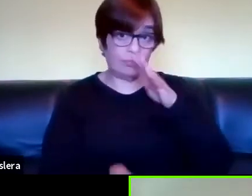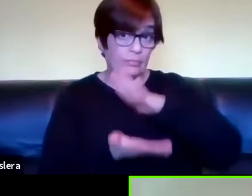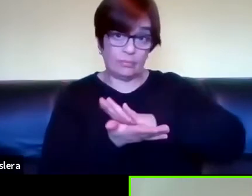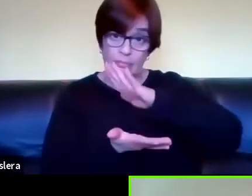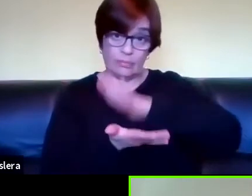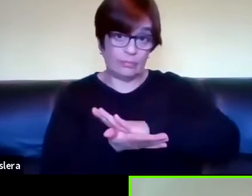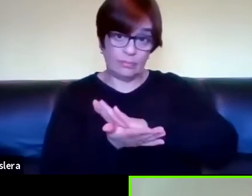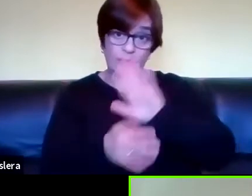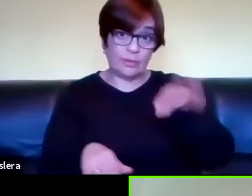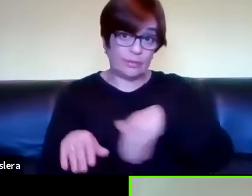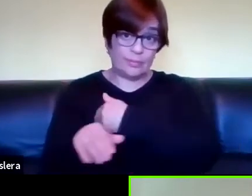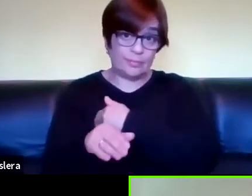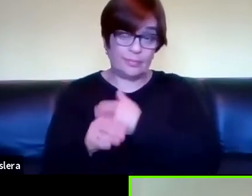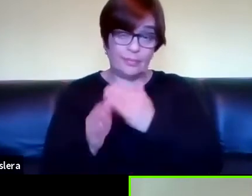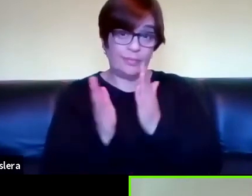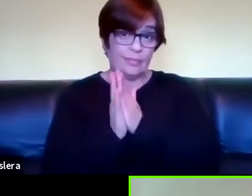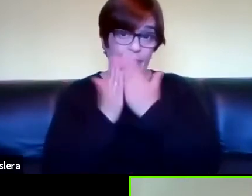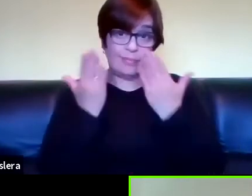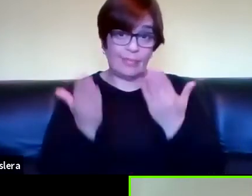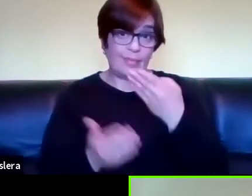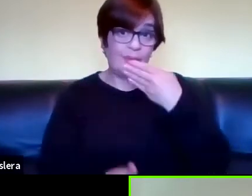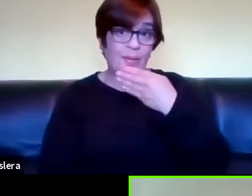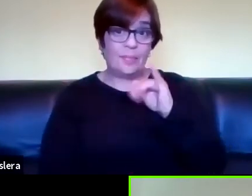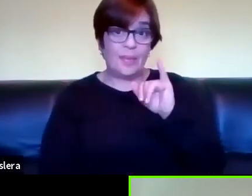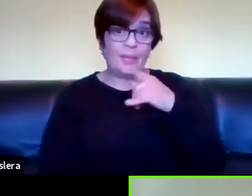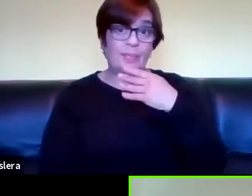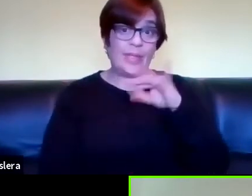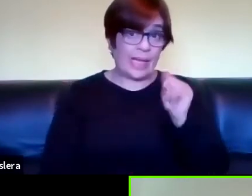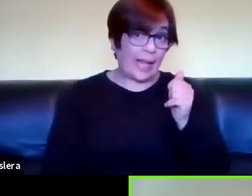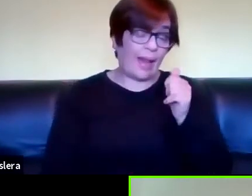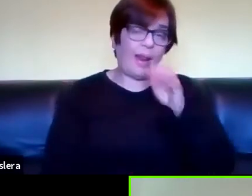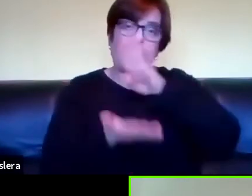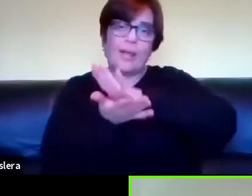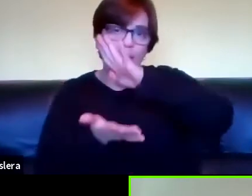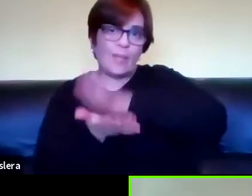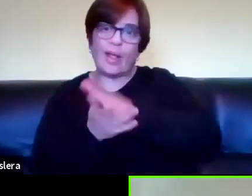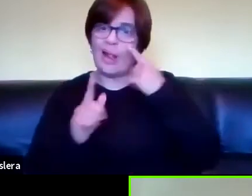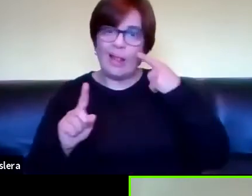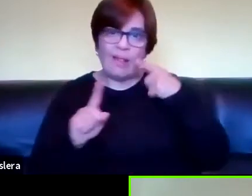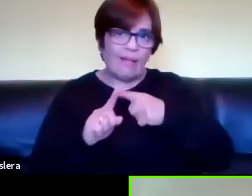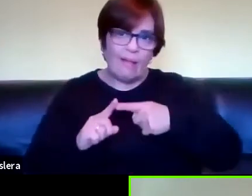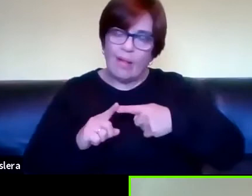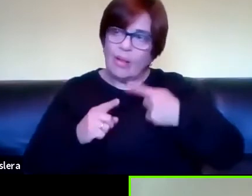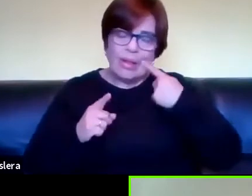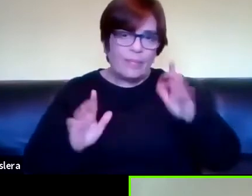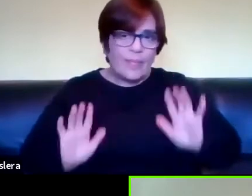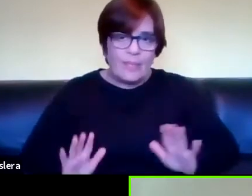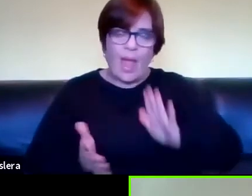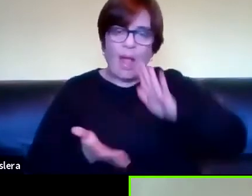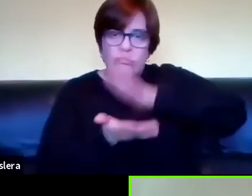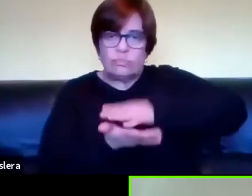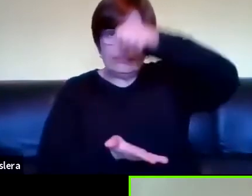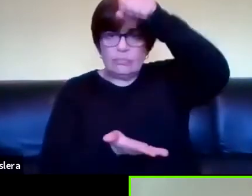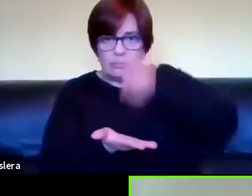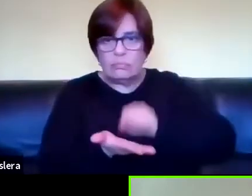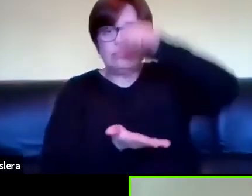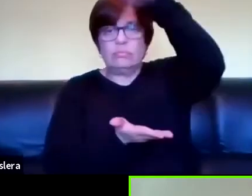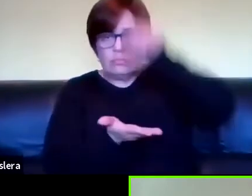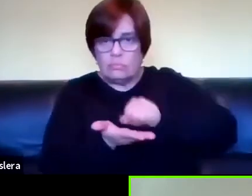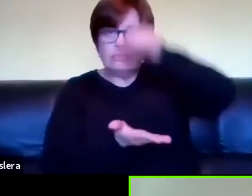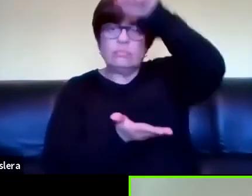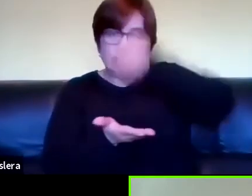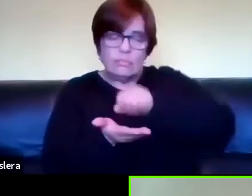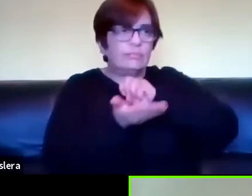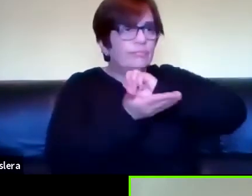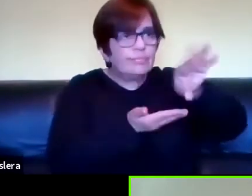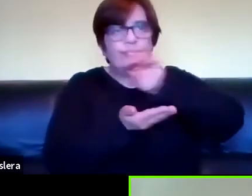es la Biblia o sea que la imprenta al servicio de poder hacer muchos ejemplares de la Biblia y poderlo hacer